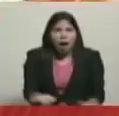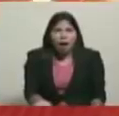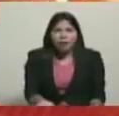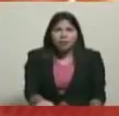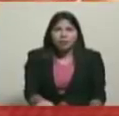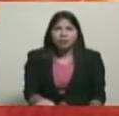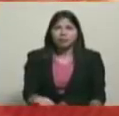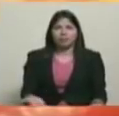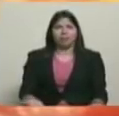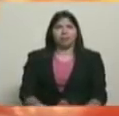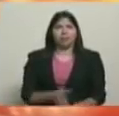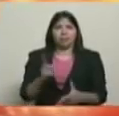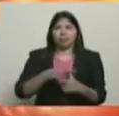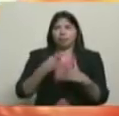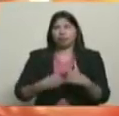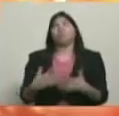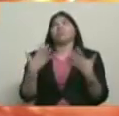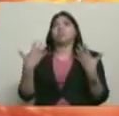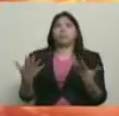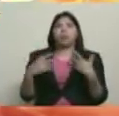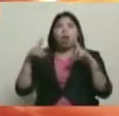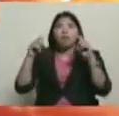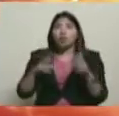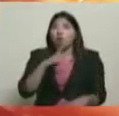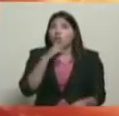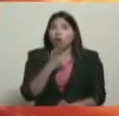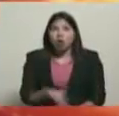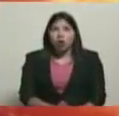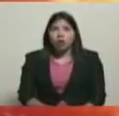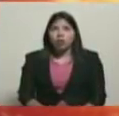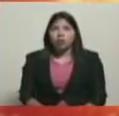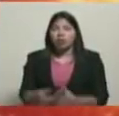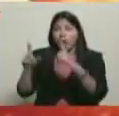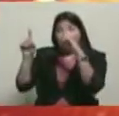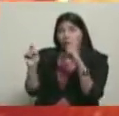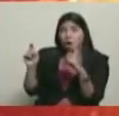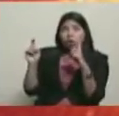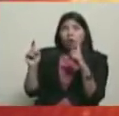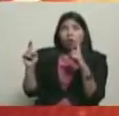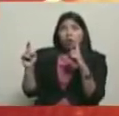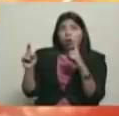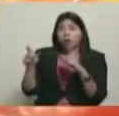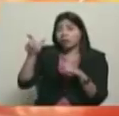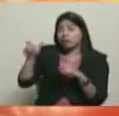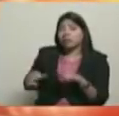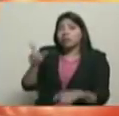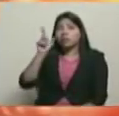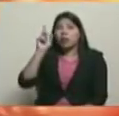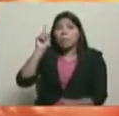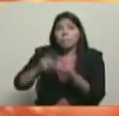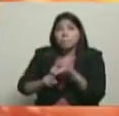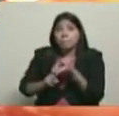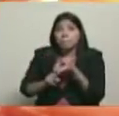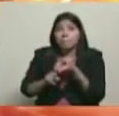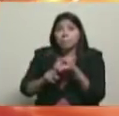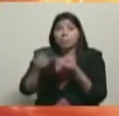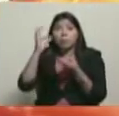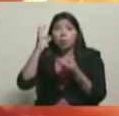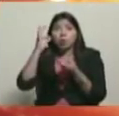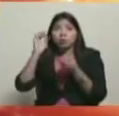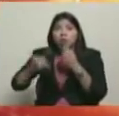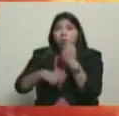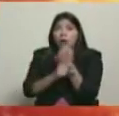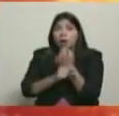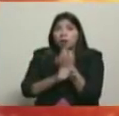es terrible, una foto que es terrible que tomó o que sacó la esposa del fascista mayor. Donde solo salen